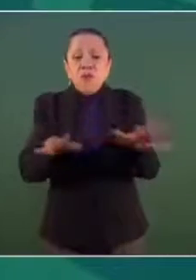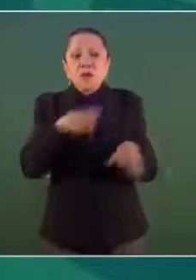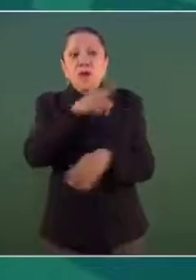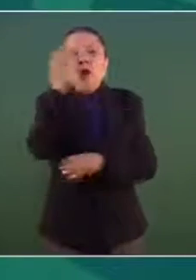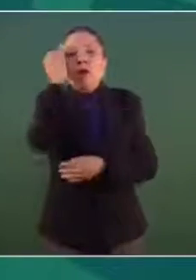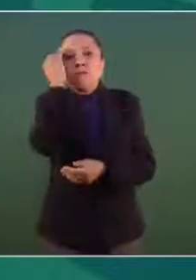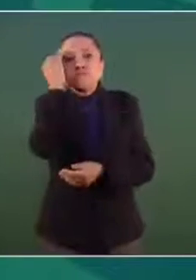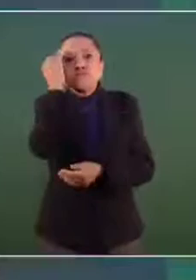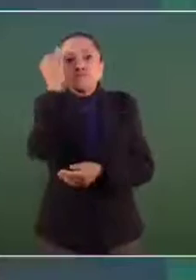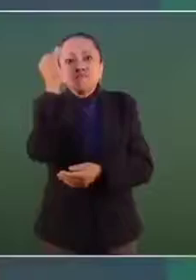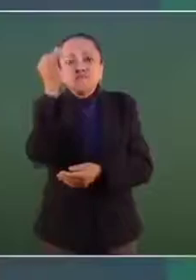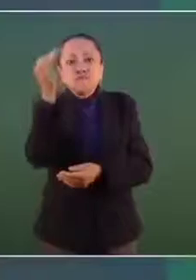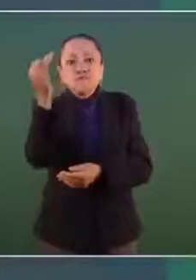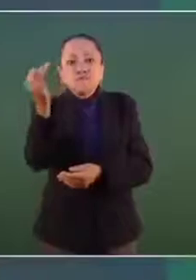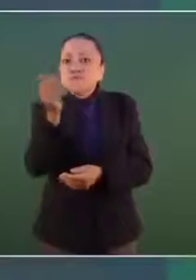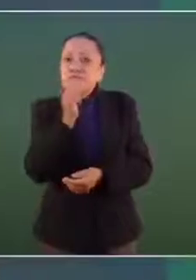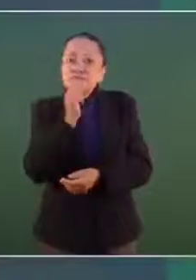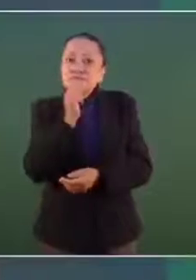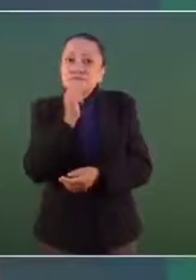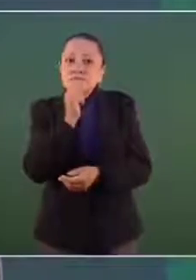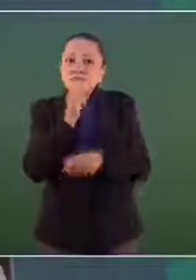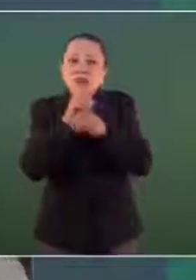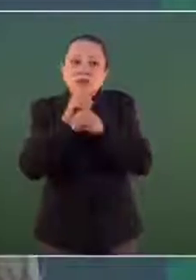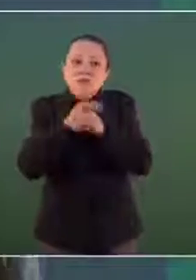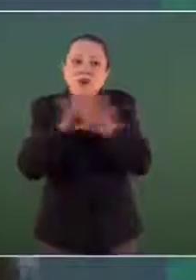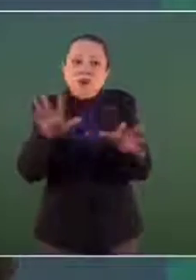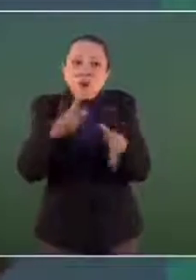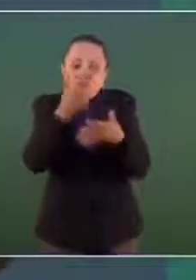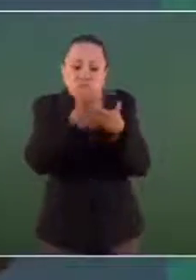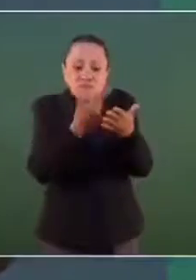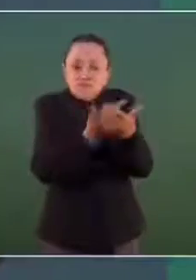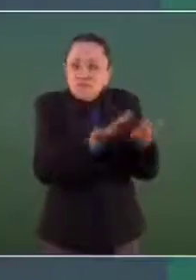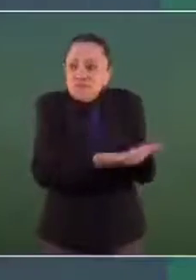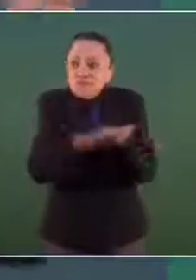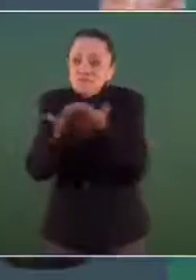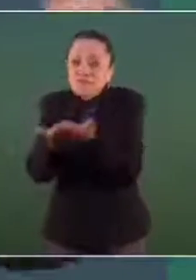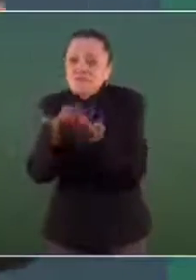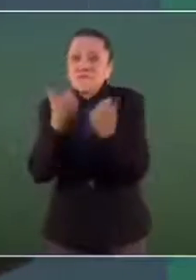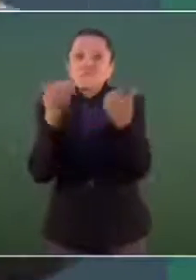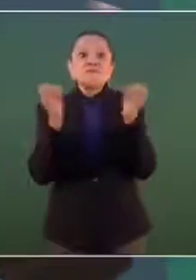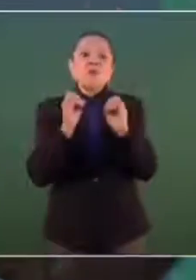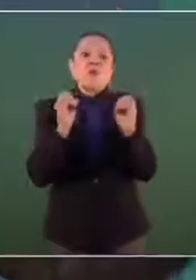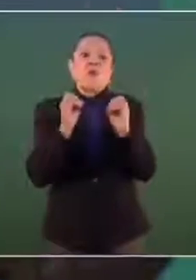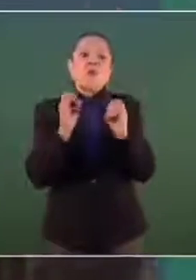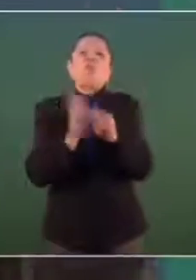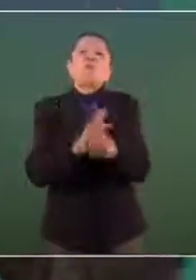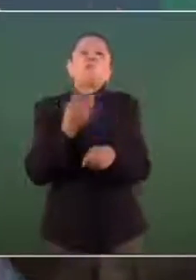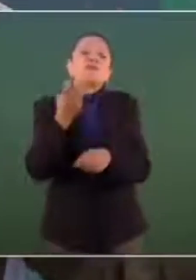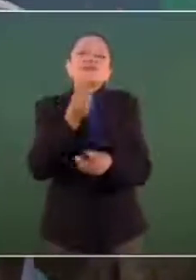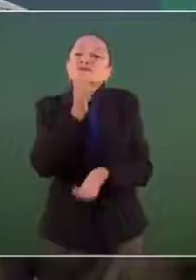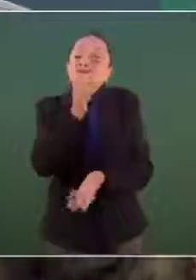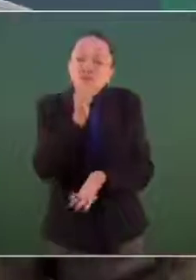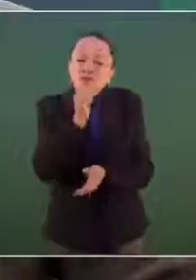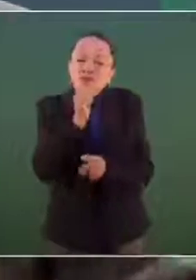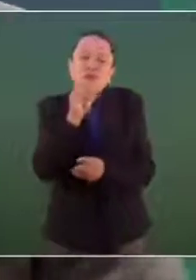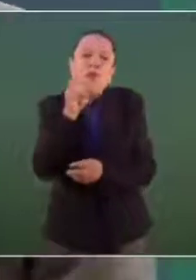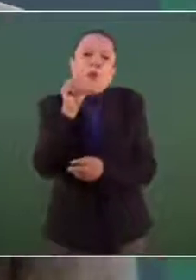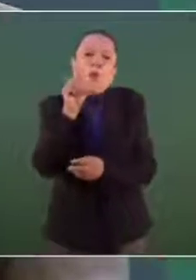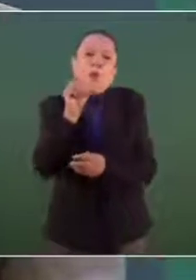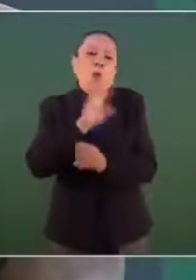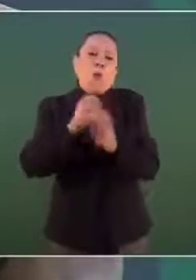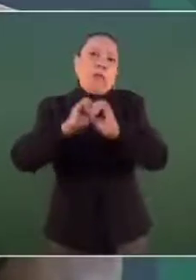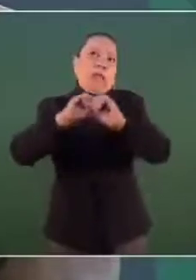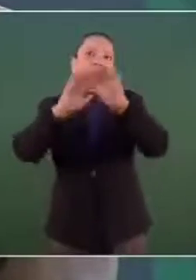la información. En fin, no hay todavía nada claro,